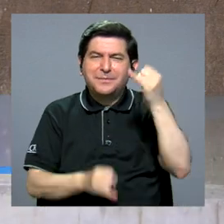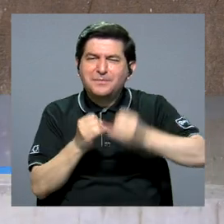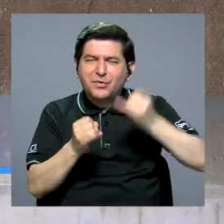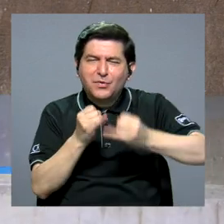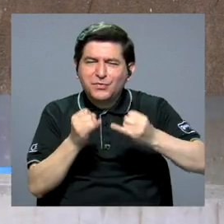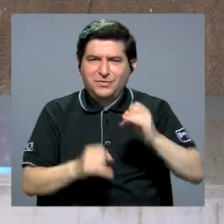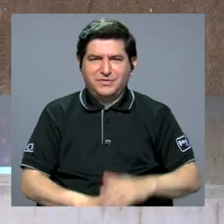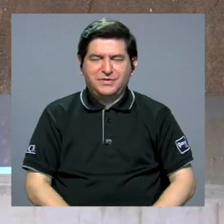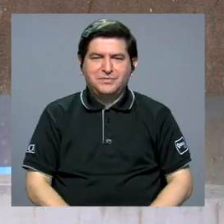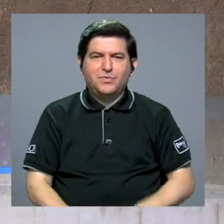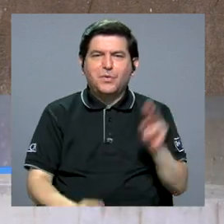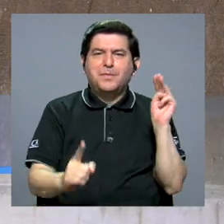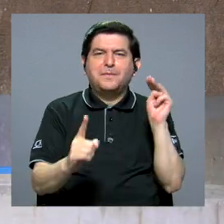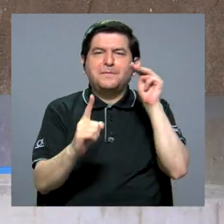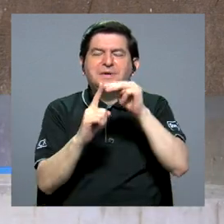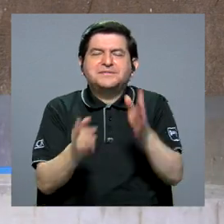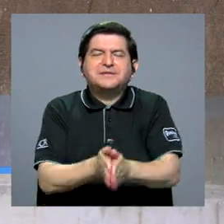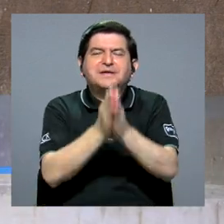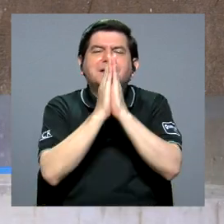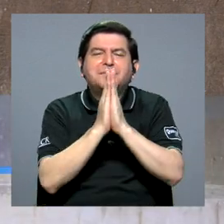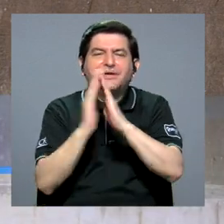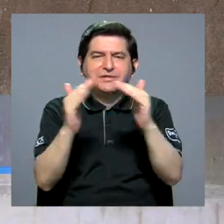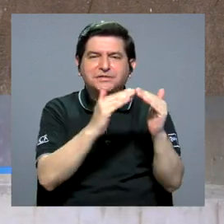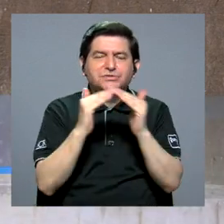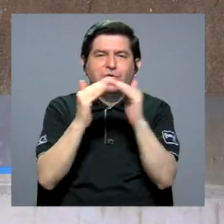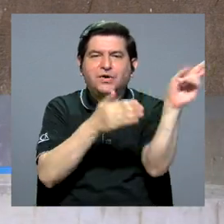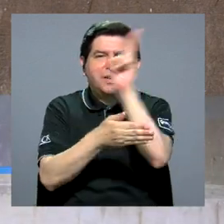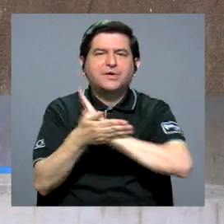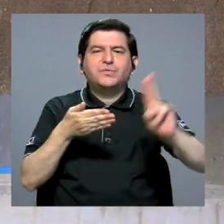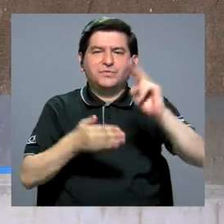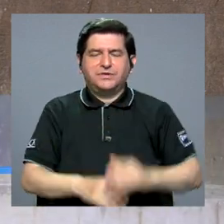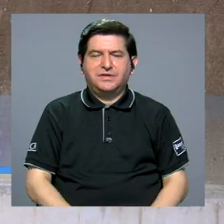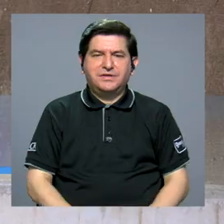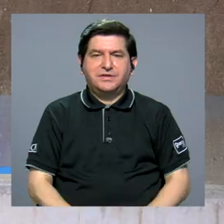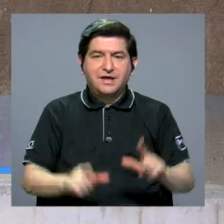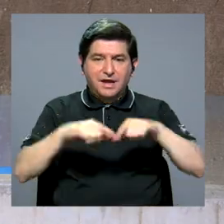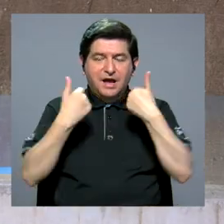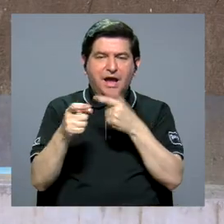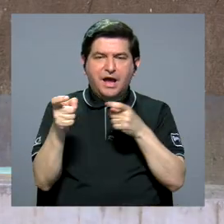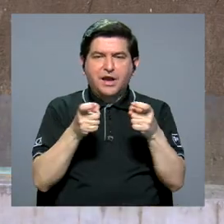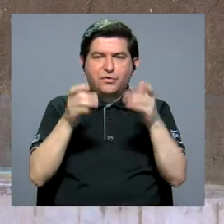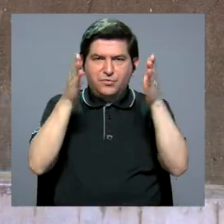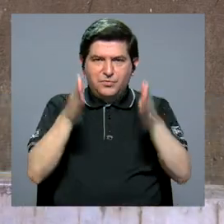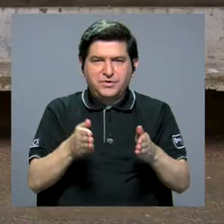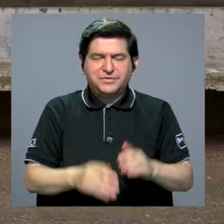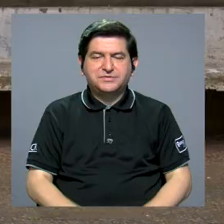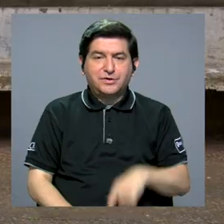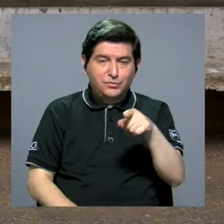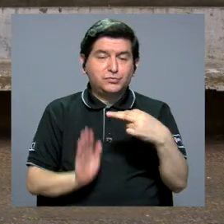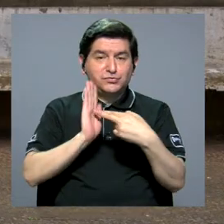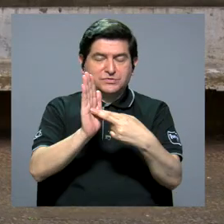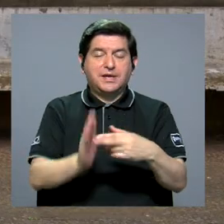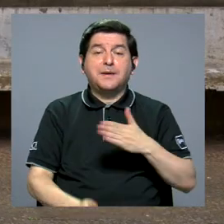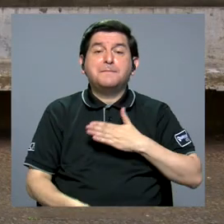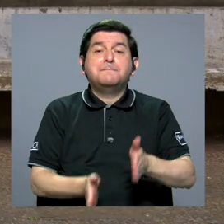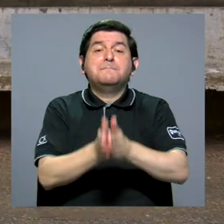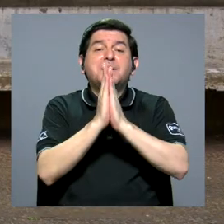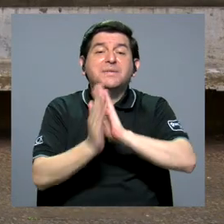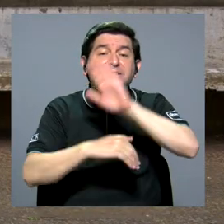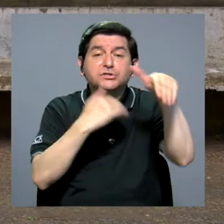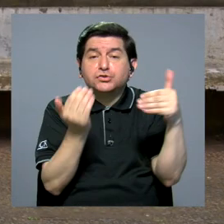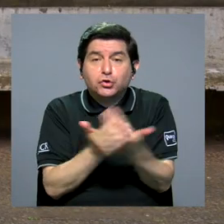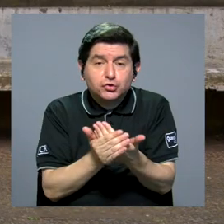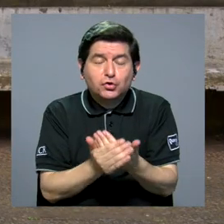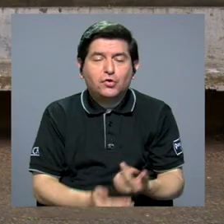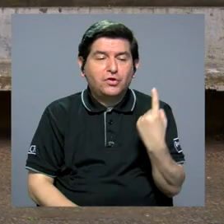Estefanny, para cerrar, su mensaje, su llamado a la comunidad universitaria, al sector administrativo que usted representa. Mi llamado es a que